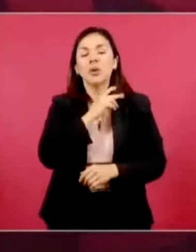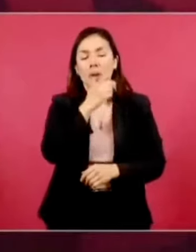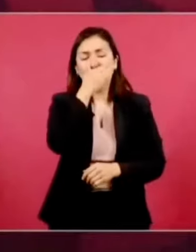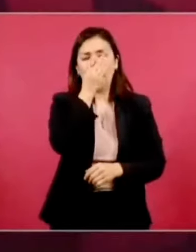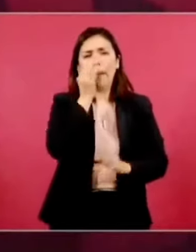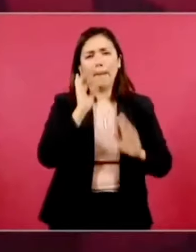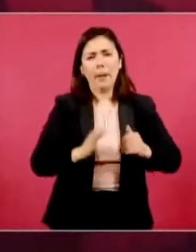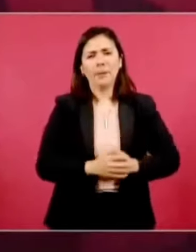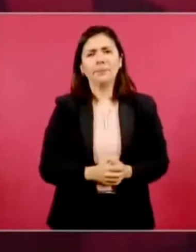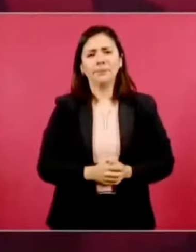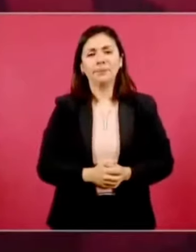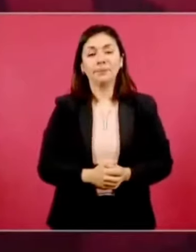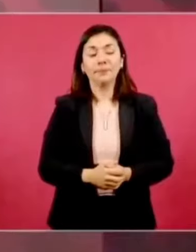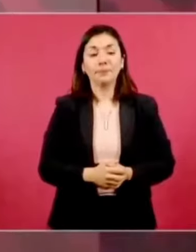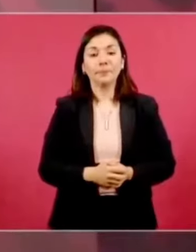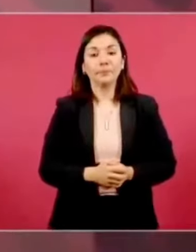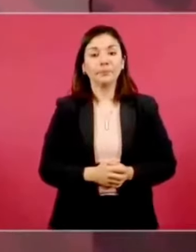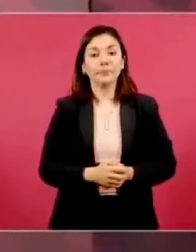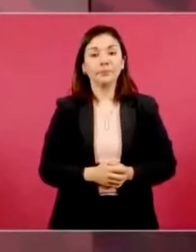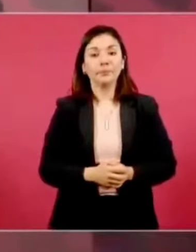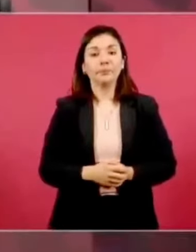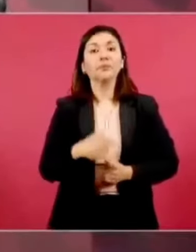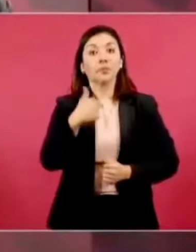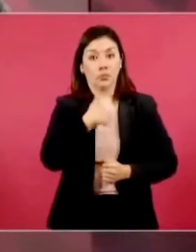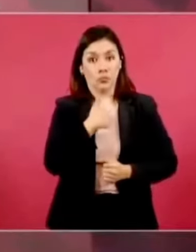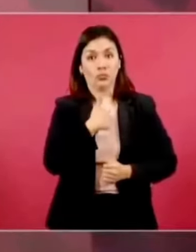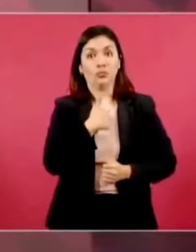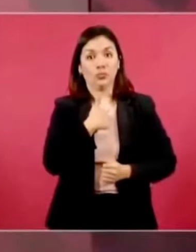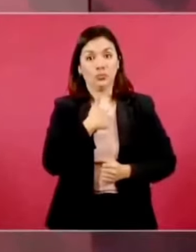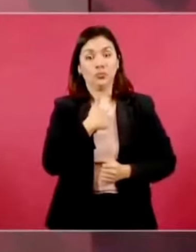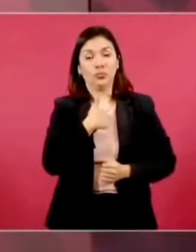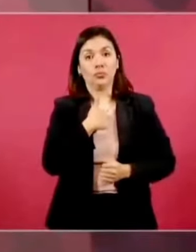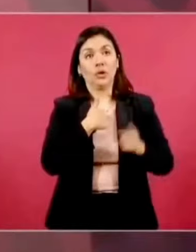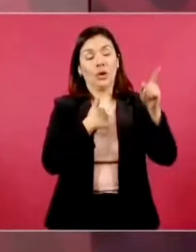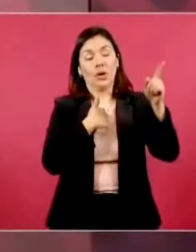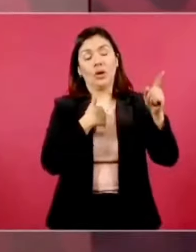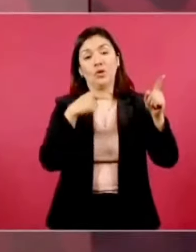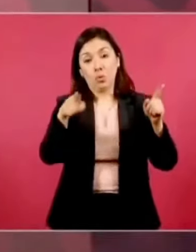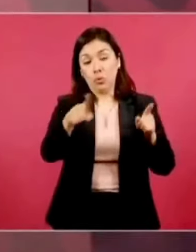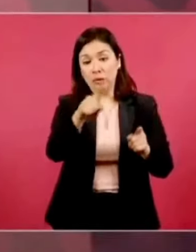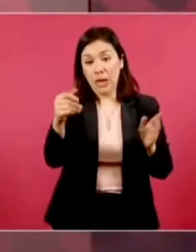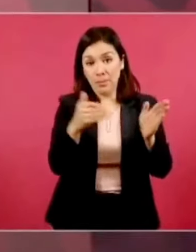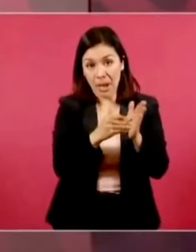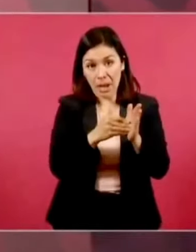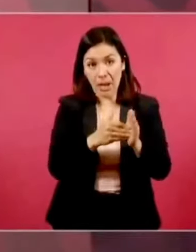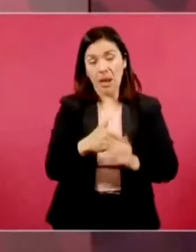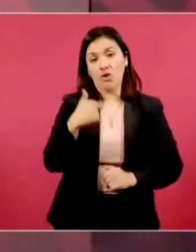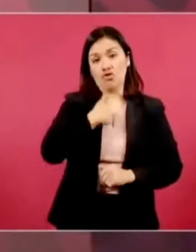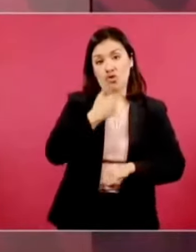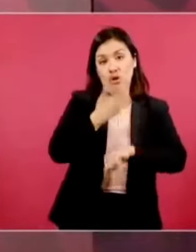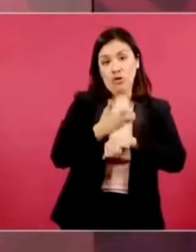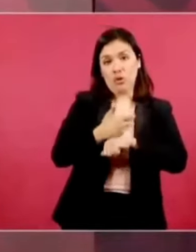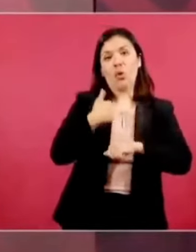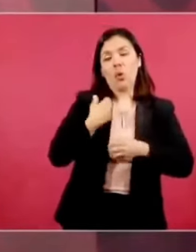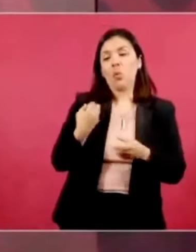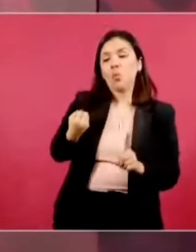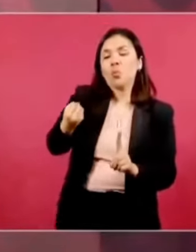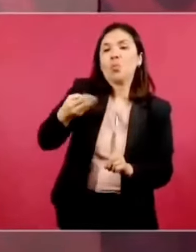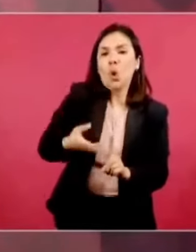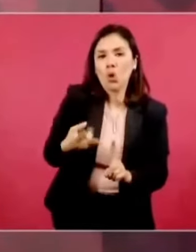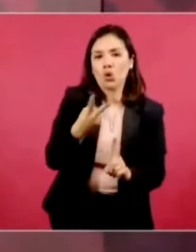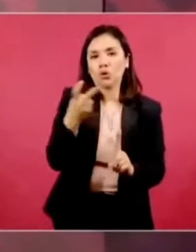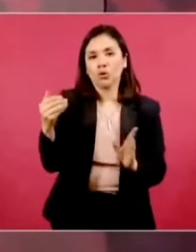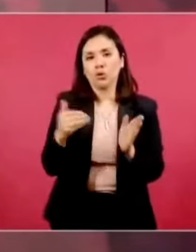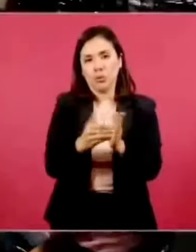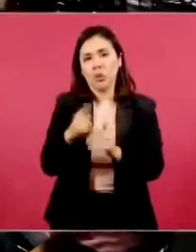Nosotros, dice, aportamos el resto. Estados Unidos. Disminuye más su